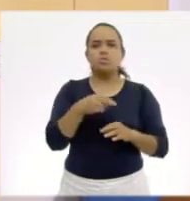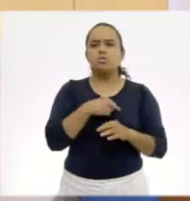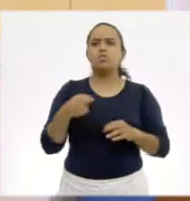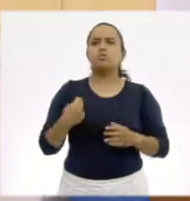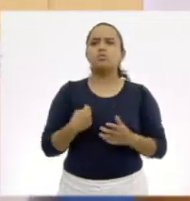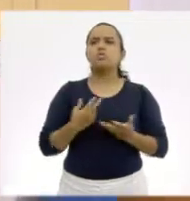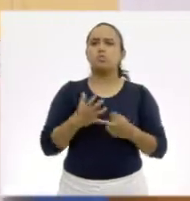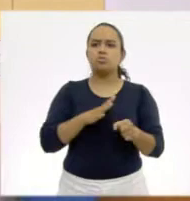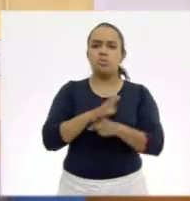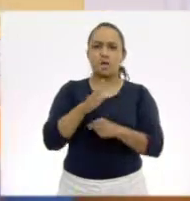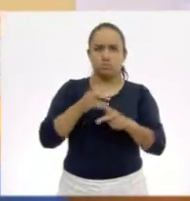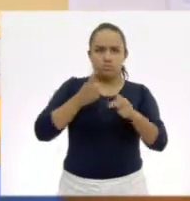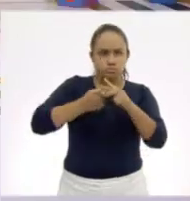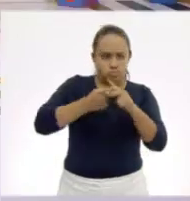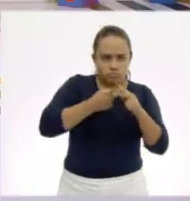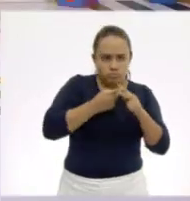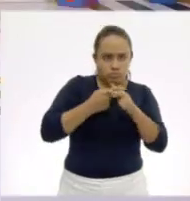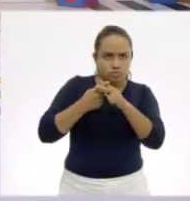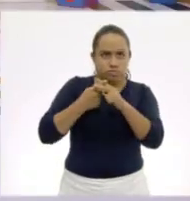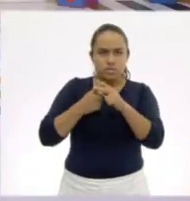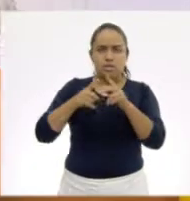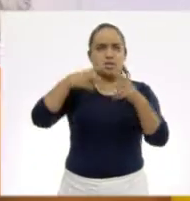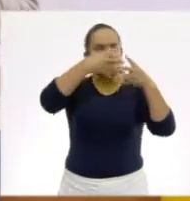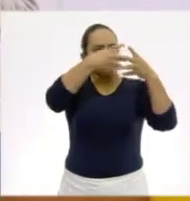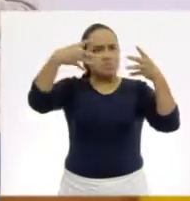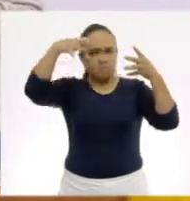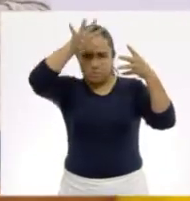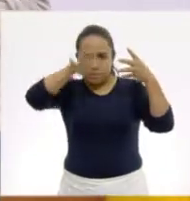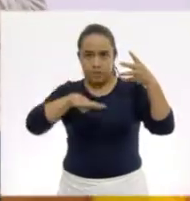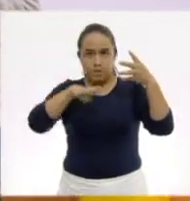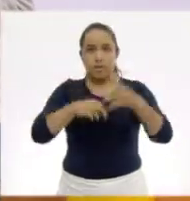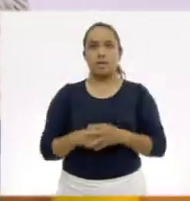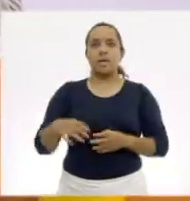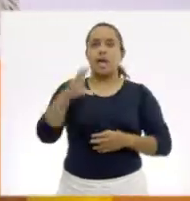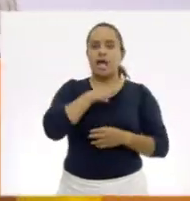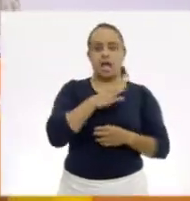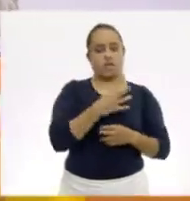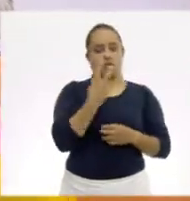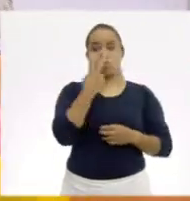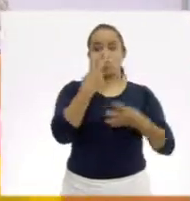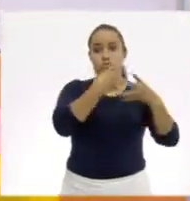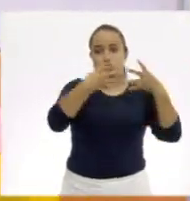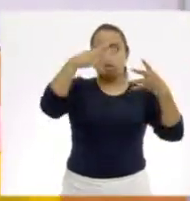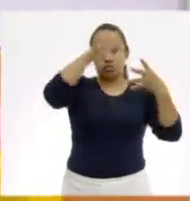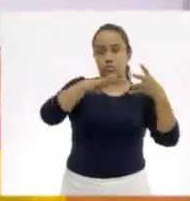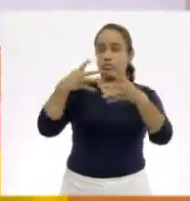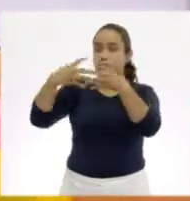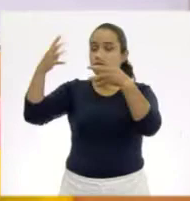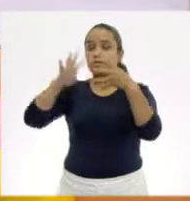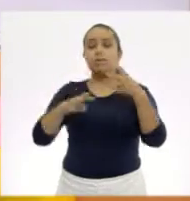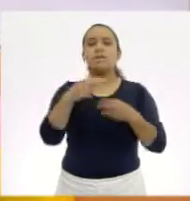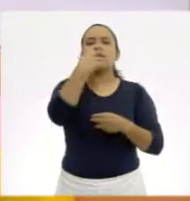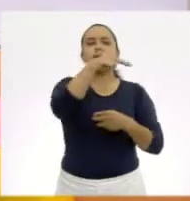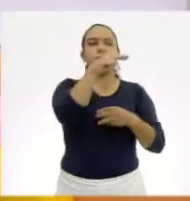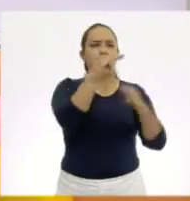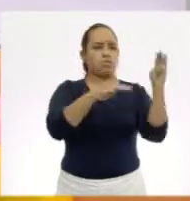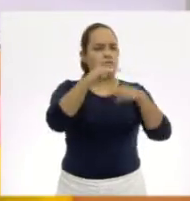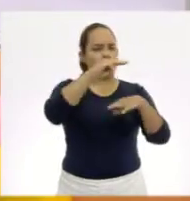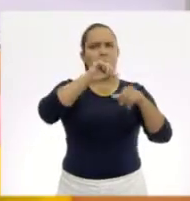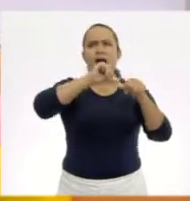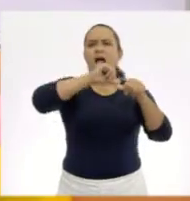tablas. Sí, ya vi que hay algunas ahí pegadas. Y para eso te traje dos tablas. A ver. Pero se llama las montañas más altas.